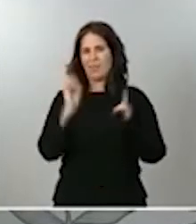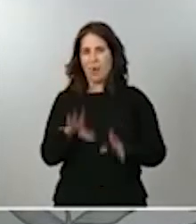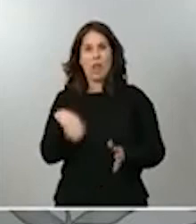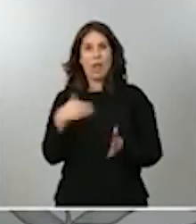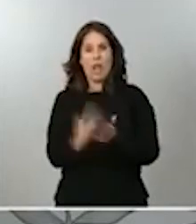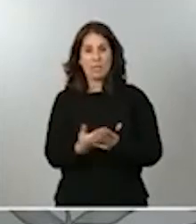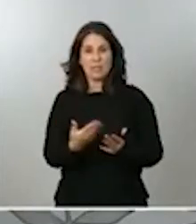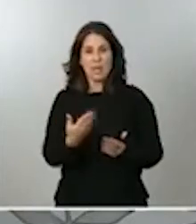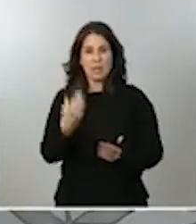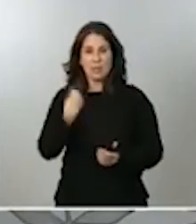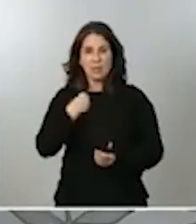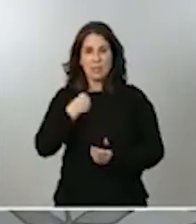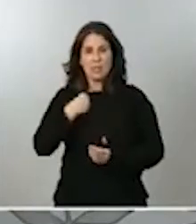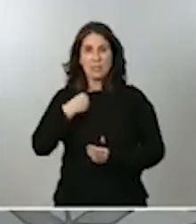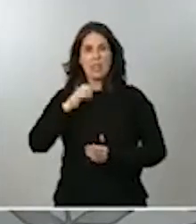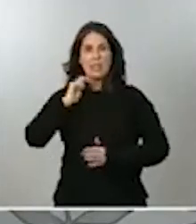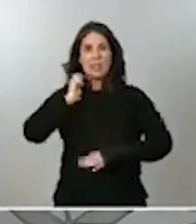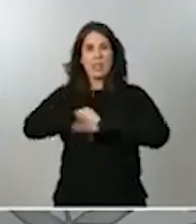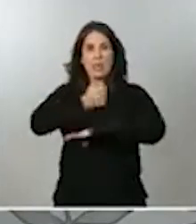Tribunal Constitucional.